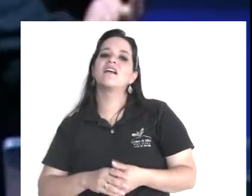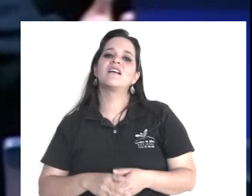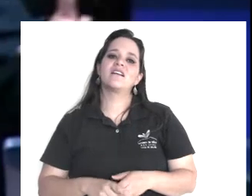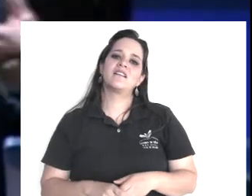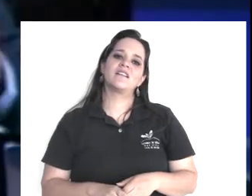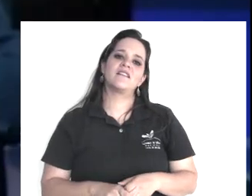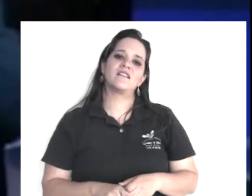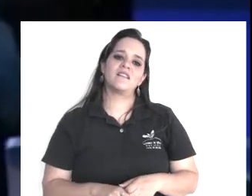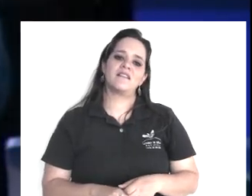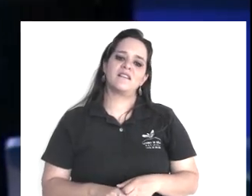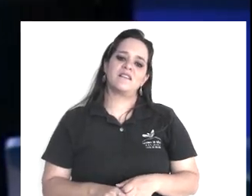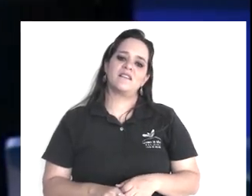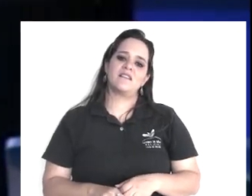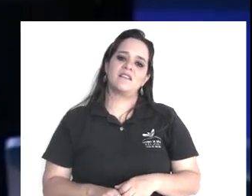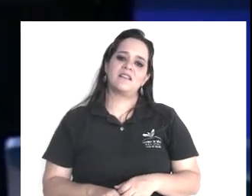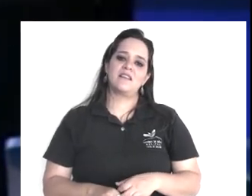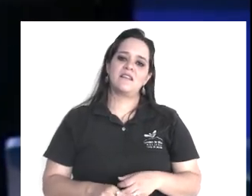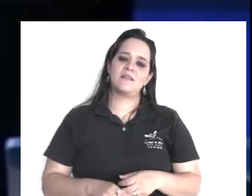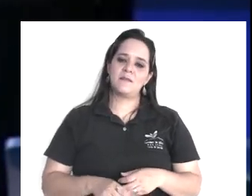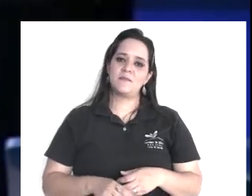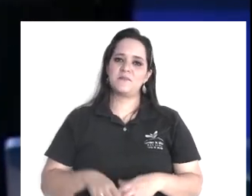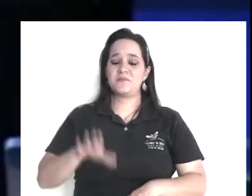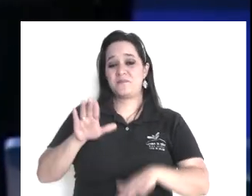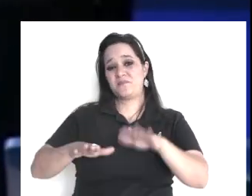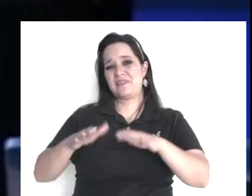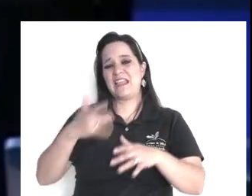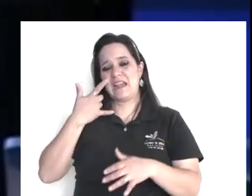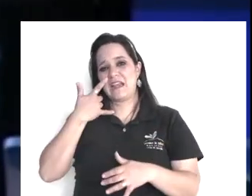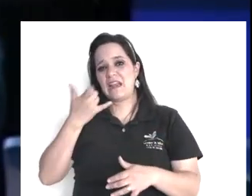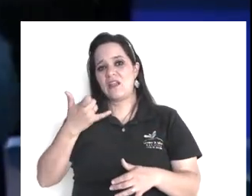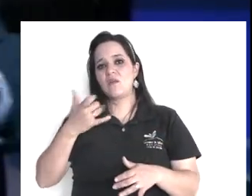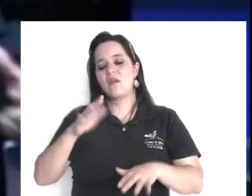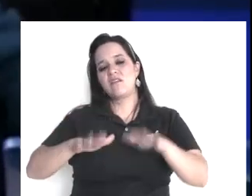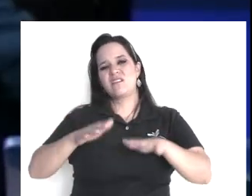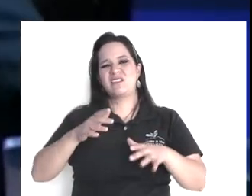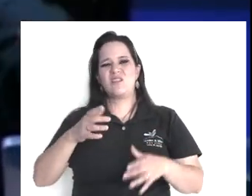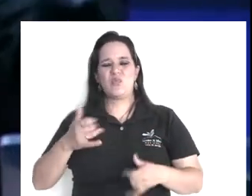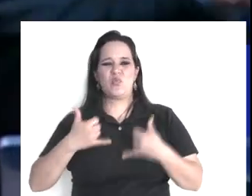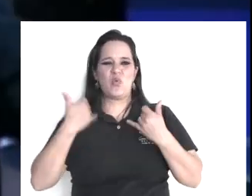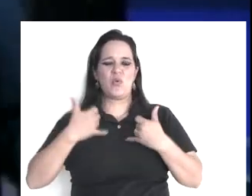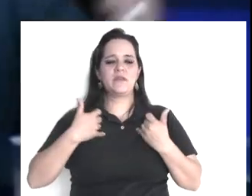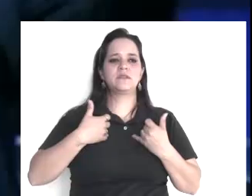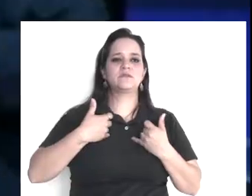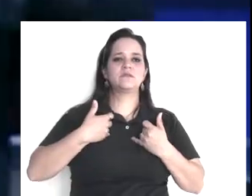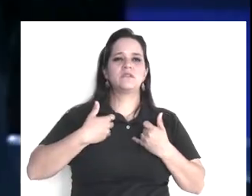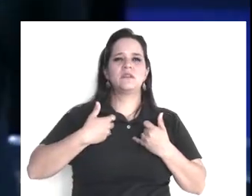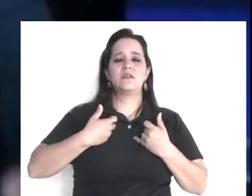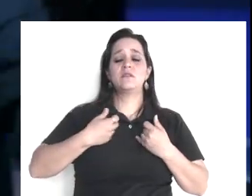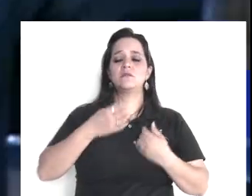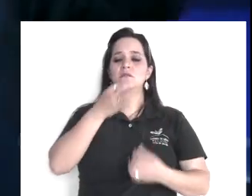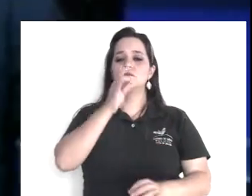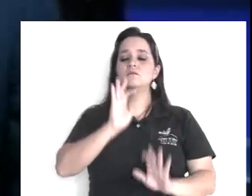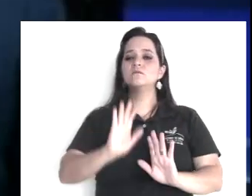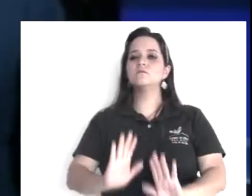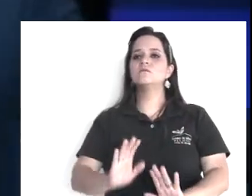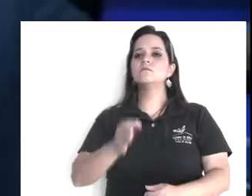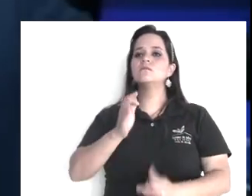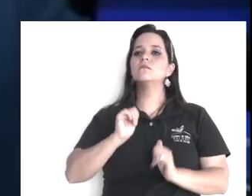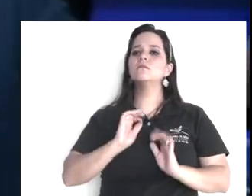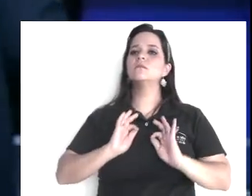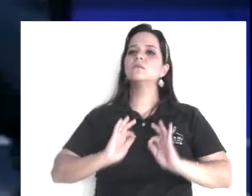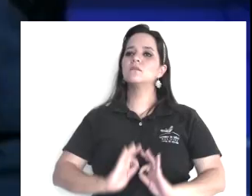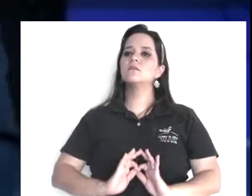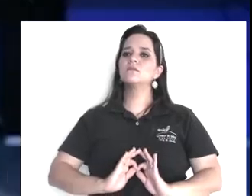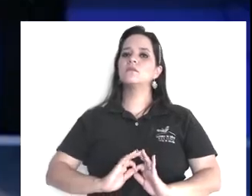no es muy común, que un joven, tenga ese aplomo, generalmente, el joven es impetuoso, y que muero, por mi doctrina,